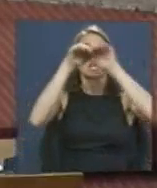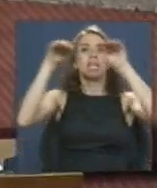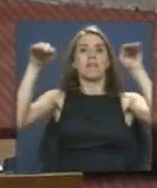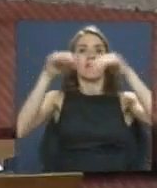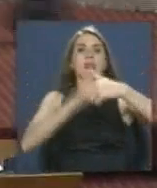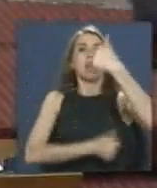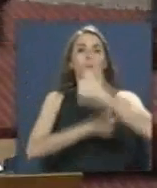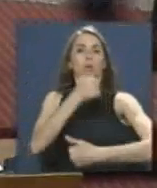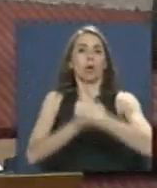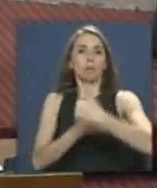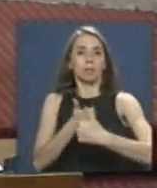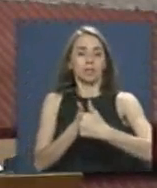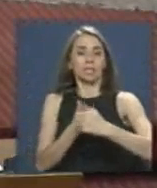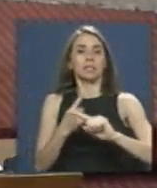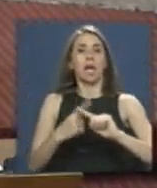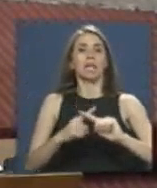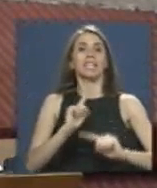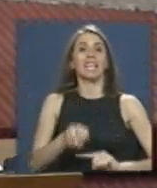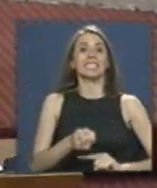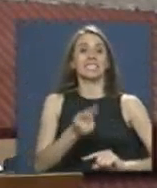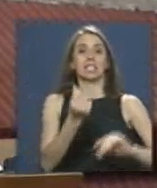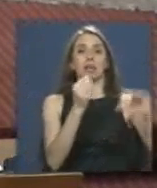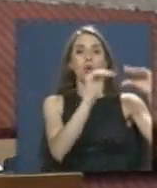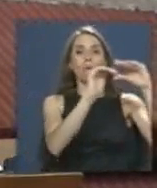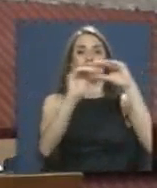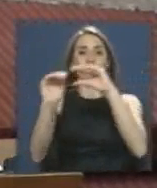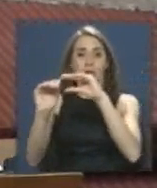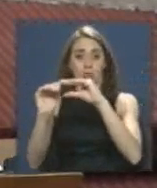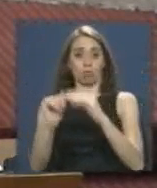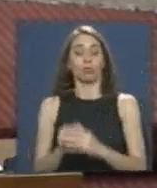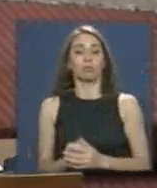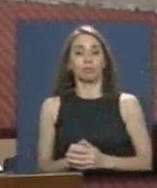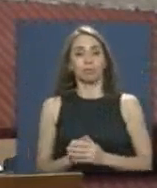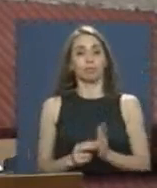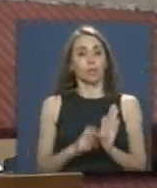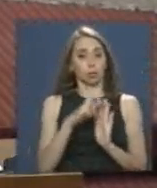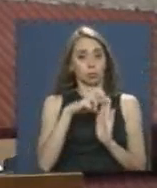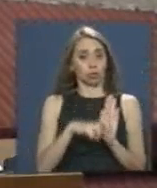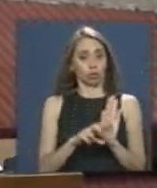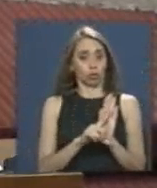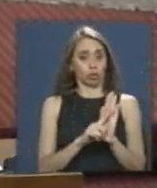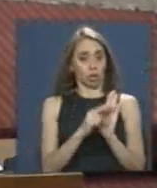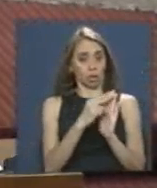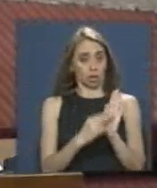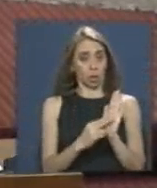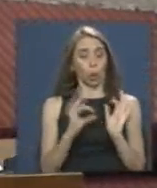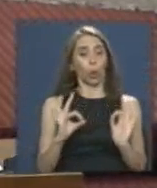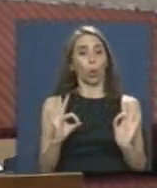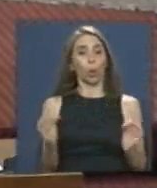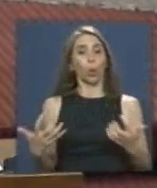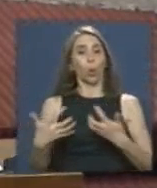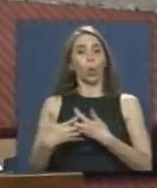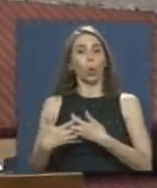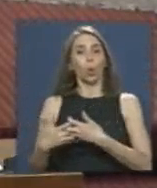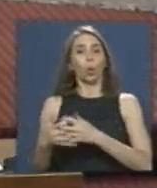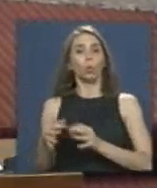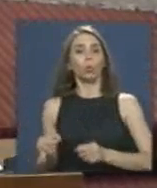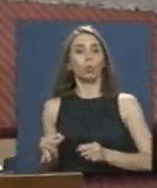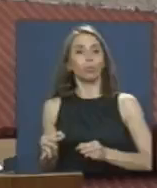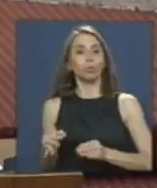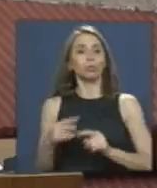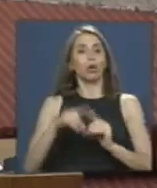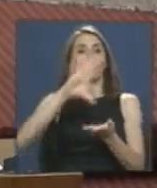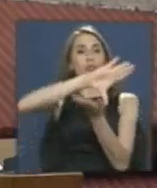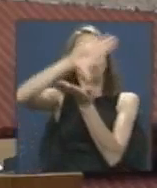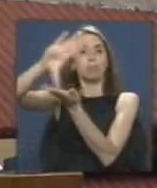requeridos por la industria. Valoro de sobremanera que el proyecto esté alineado con lo que hoy se considera en el